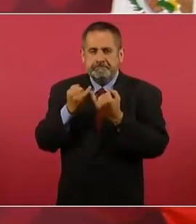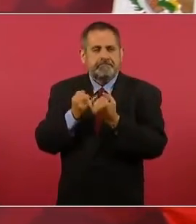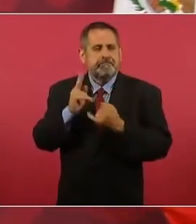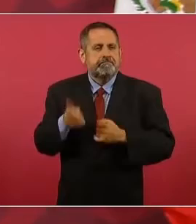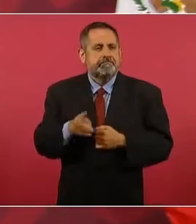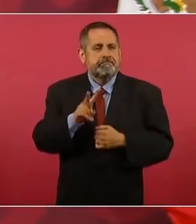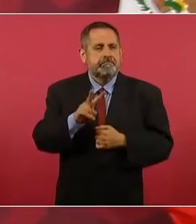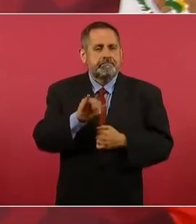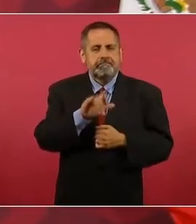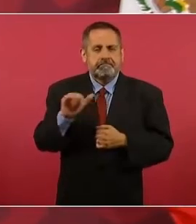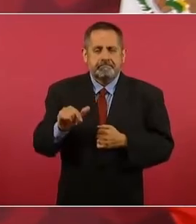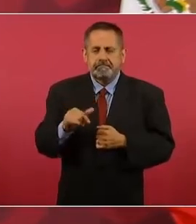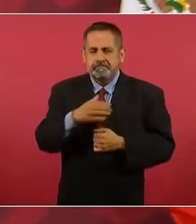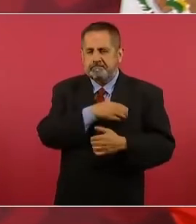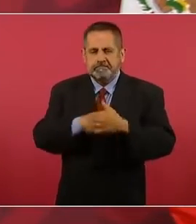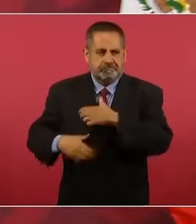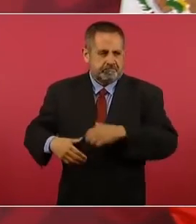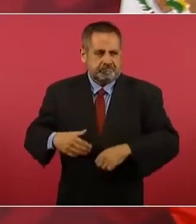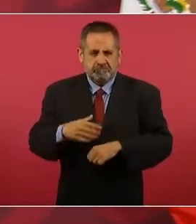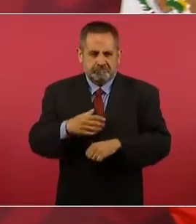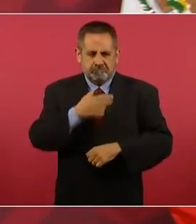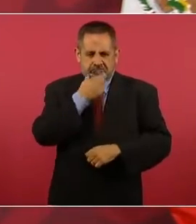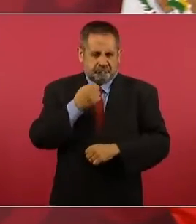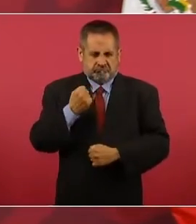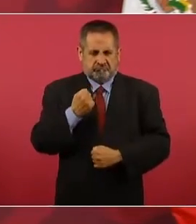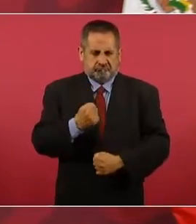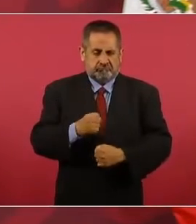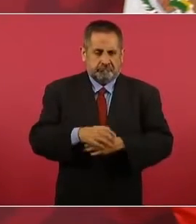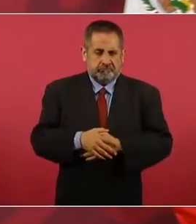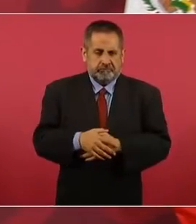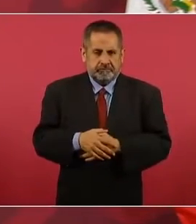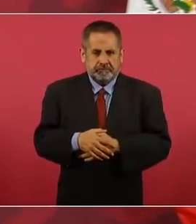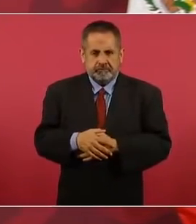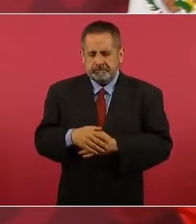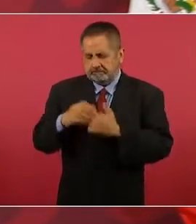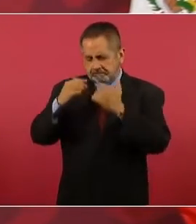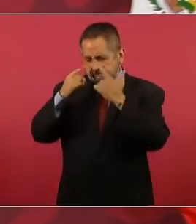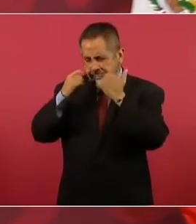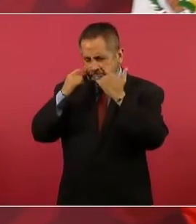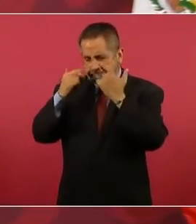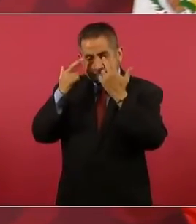hombres fuertes, les daba por llorar.